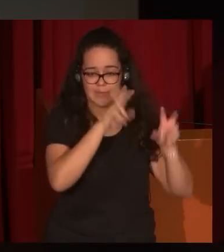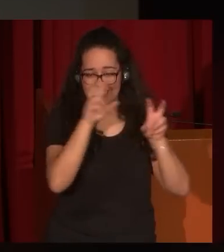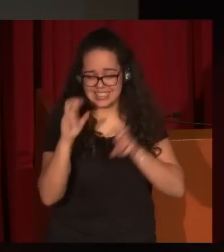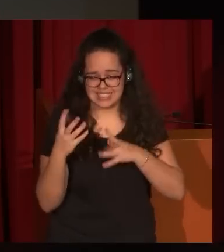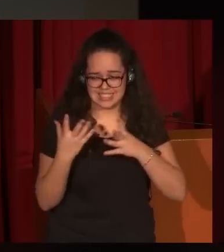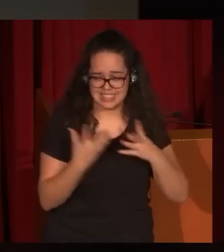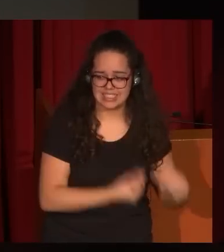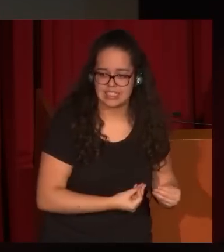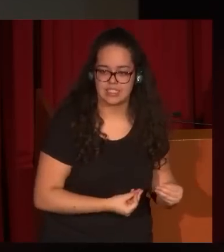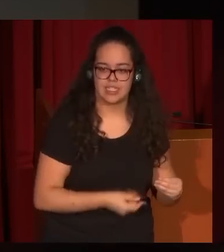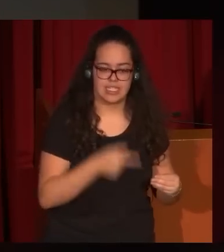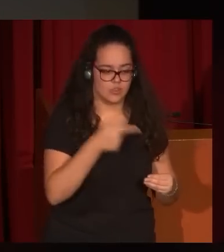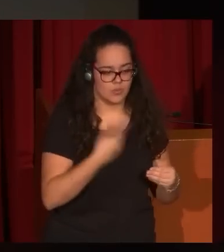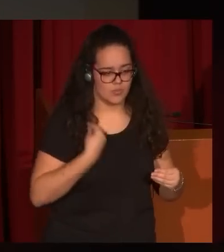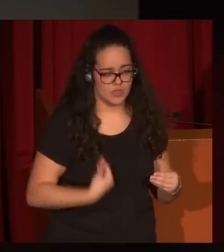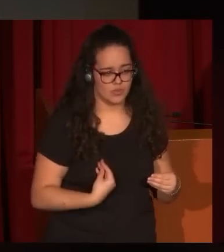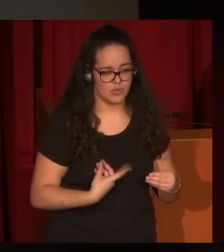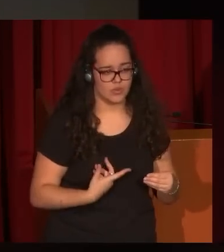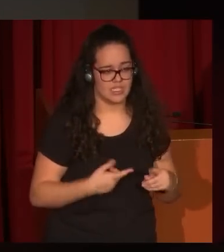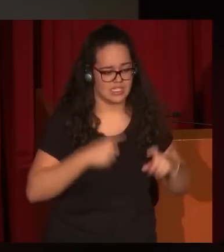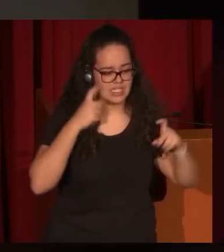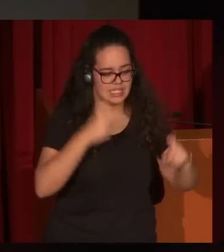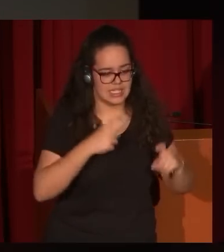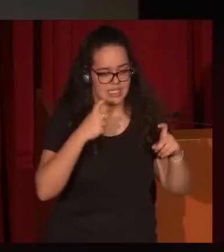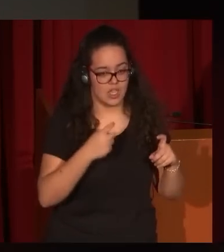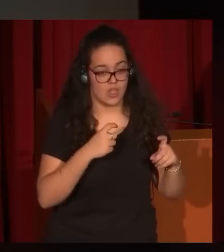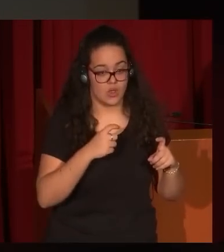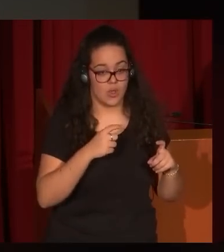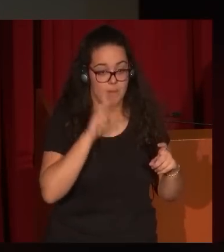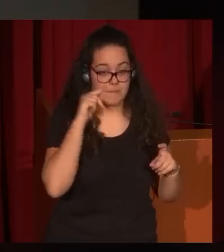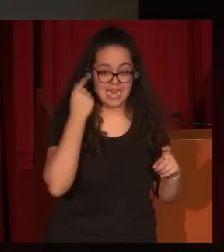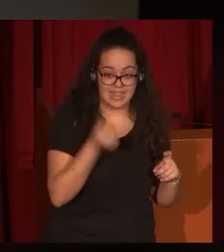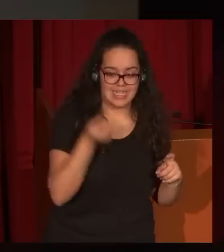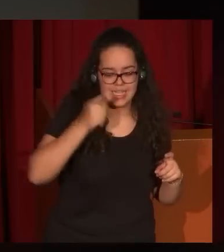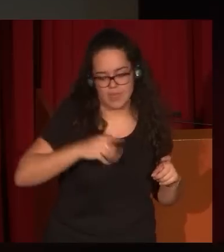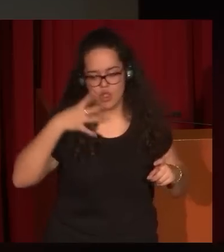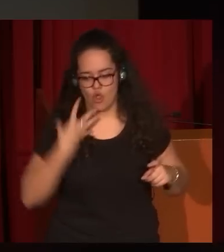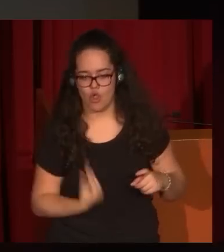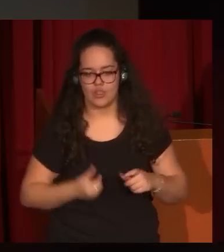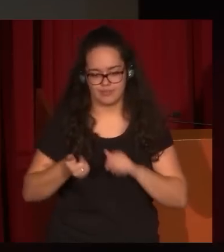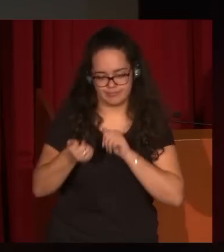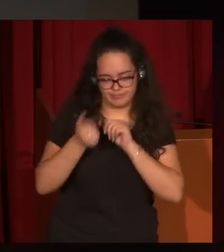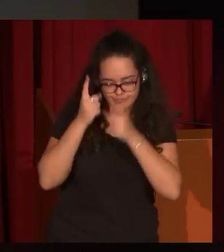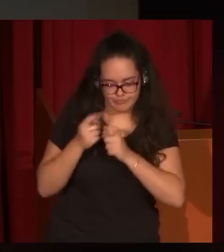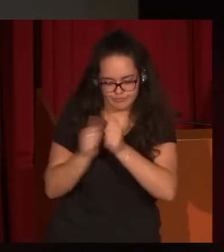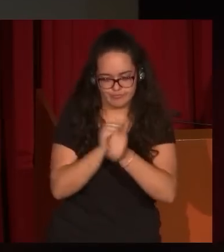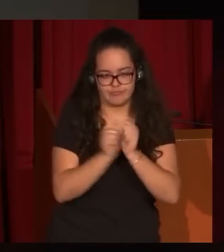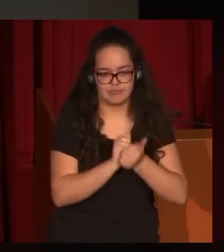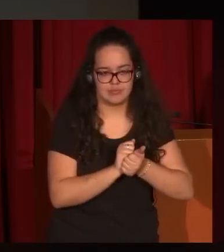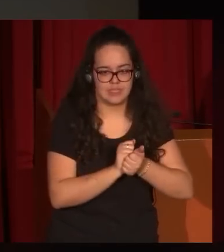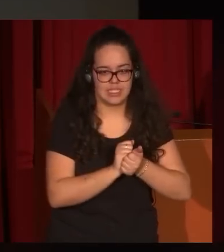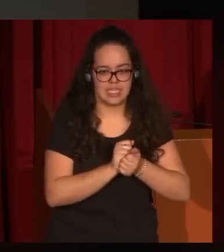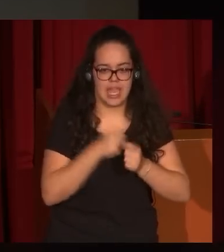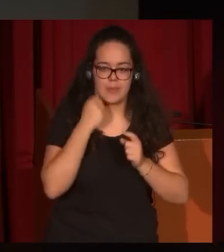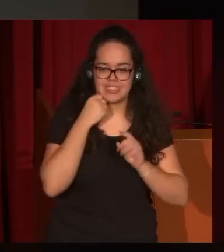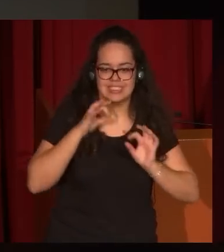Eso mismo que intenta con Velázquez, también lo intenta con Goya, y explota ese filón de